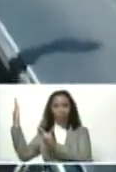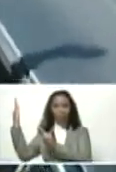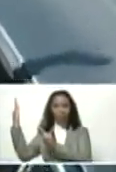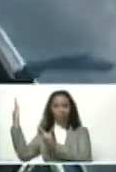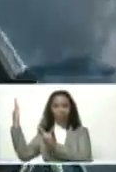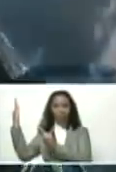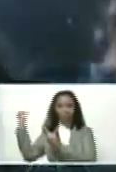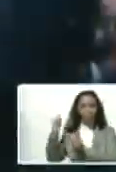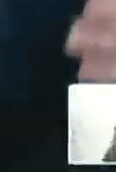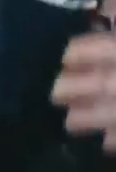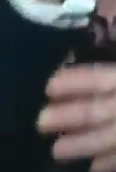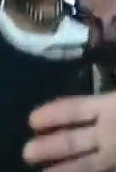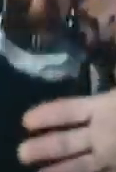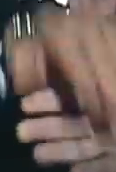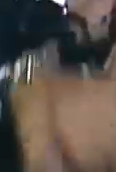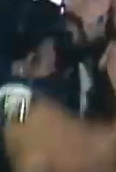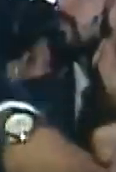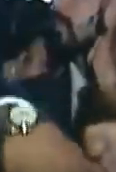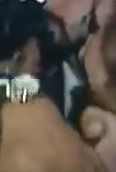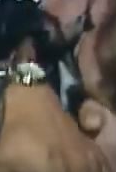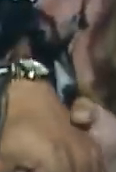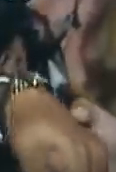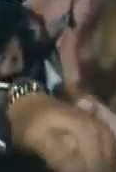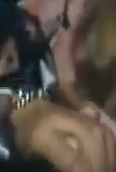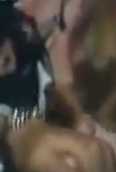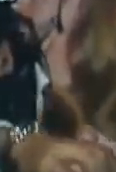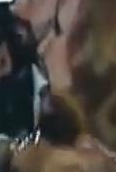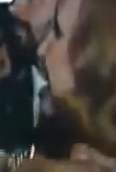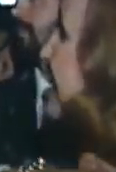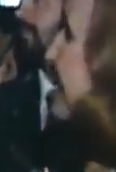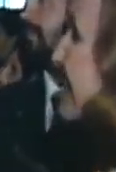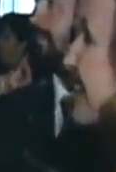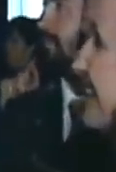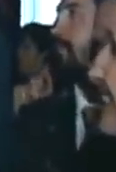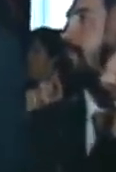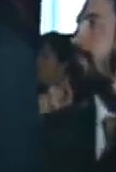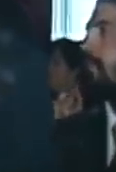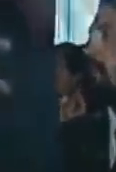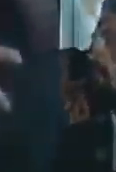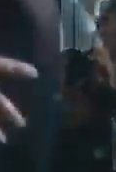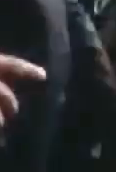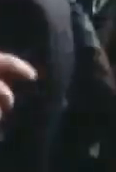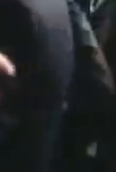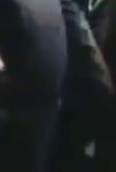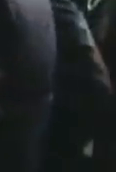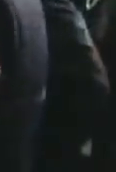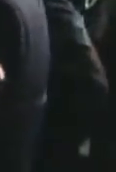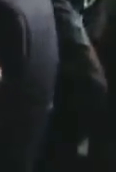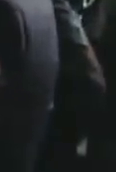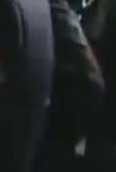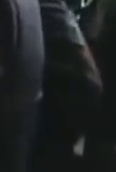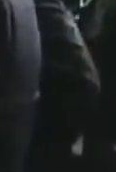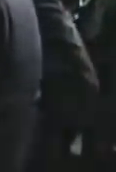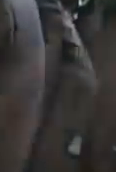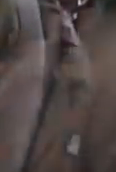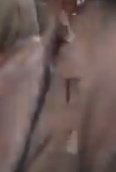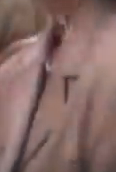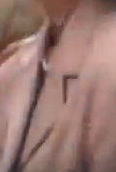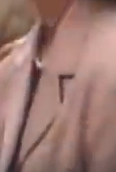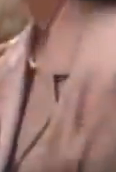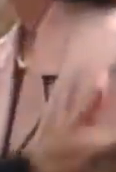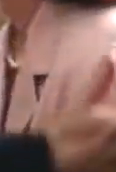juro delante de Dios juro delante de la patria juro delante de mi pueblo que